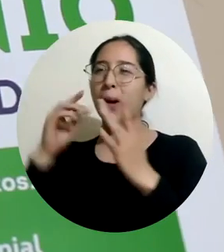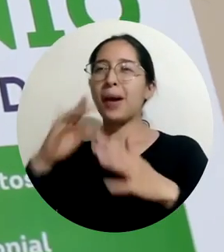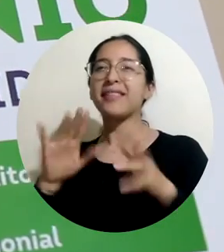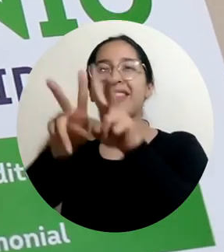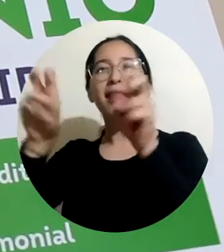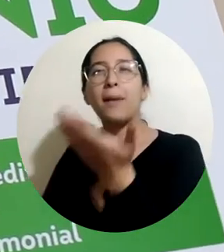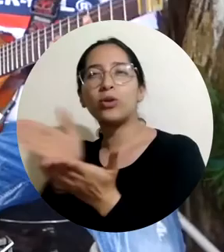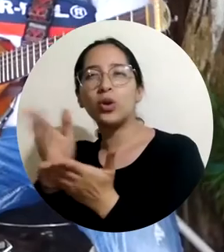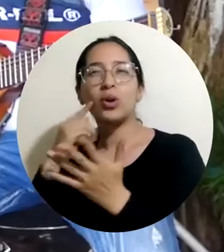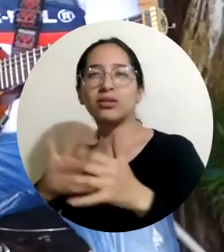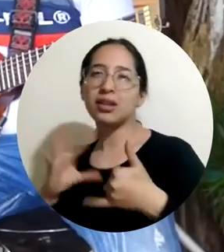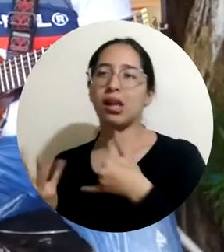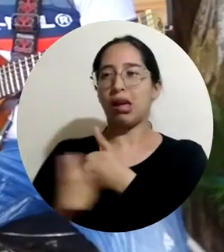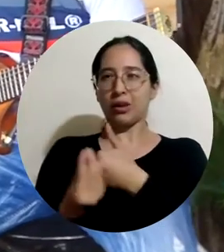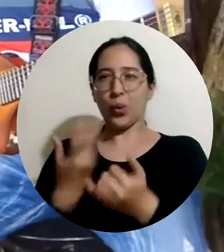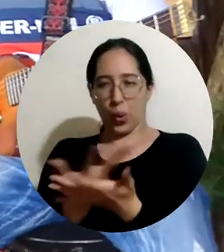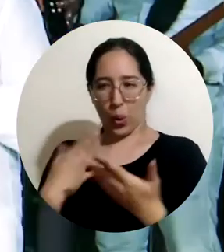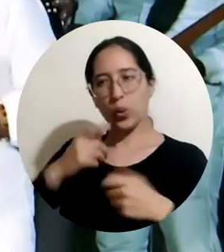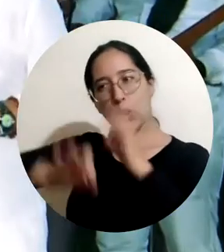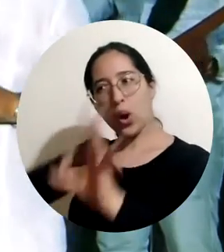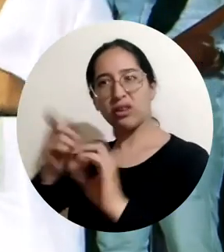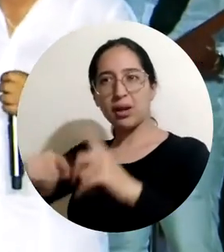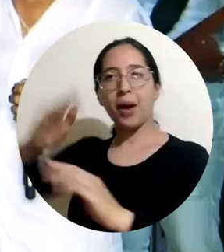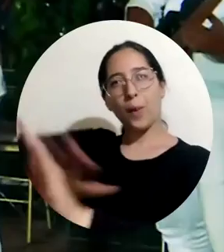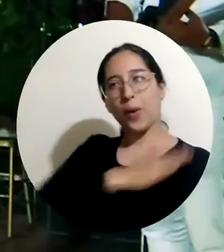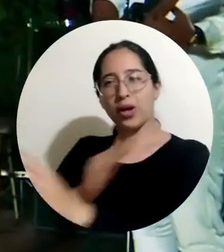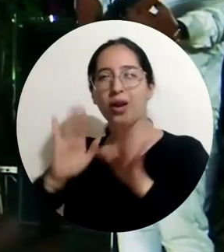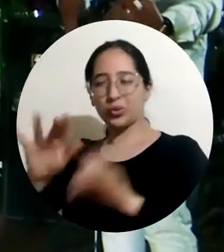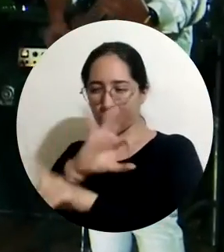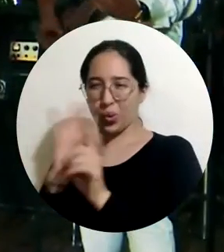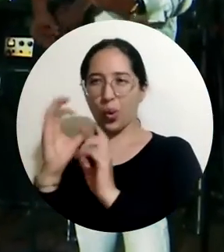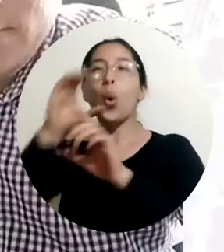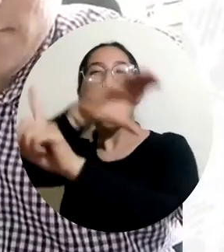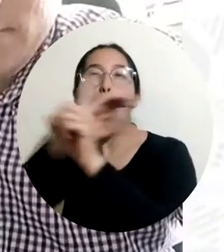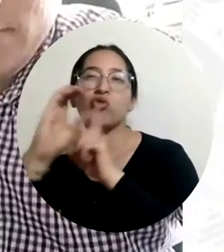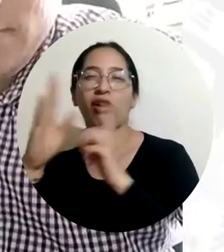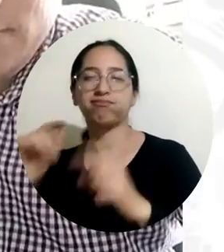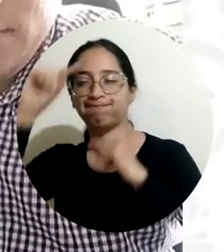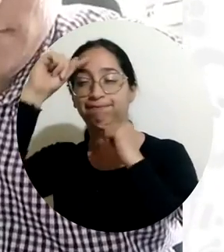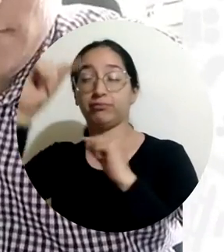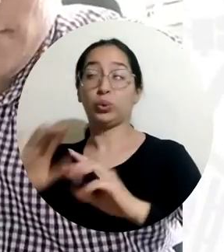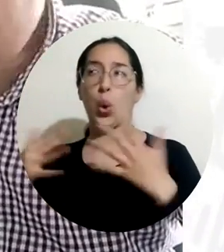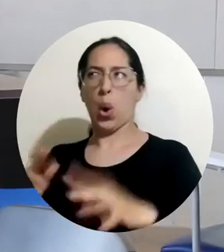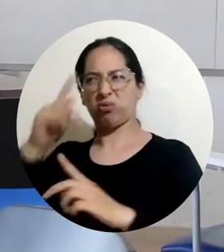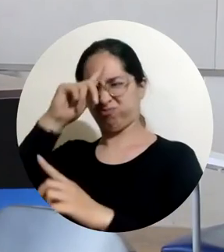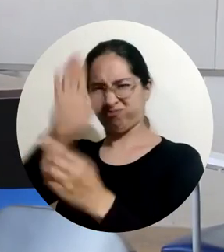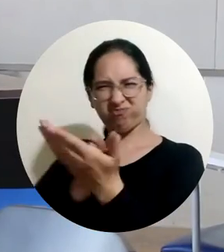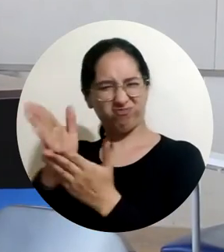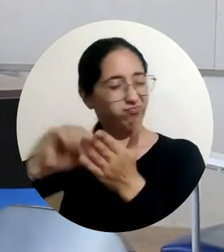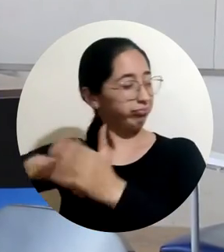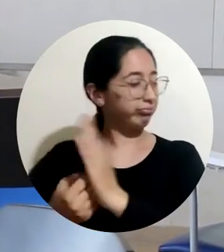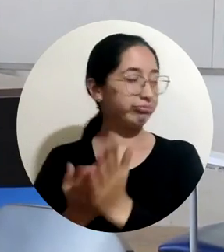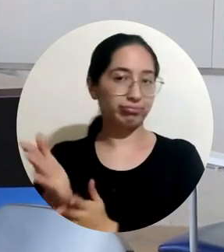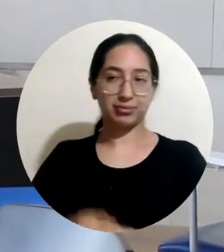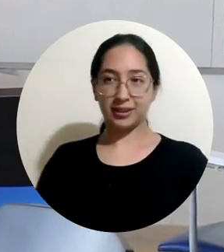patrimonial que transitará entre versos musicales y la salvaguarda de los valores culturales. Lo que más me ha llamado la